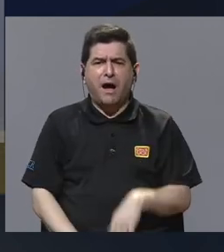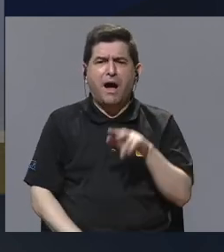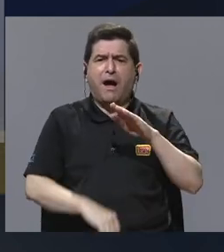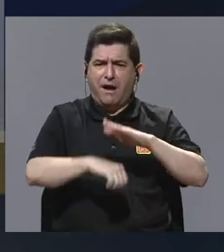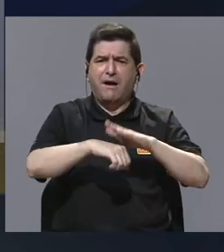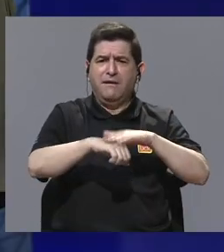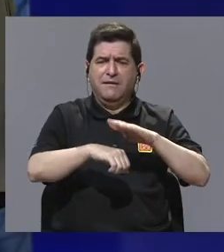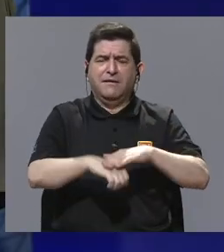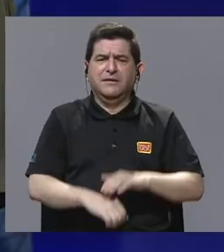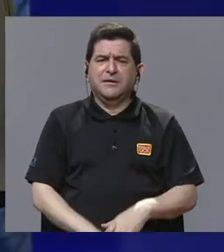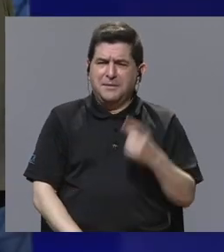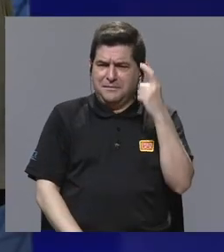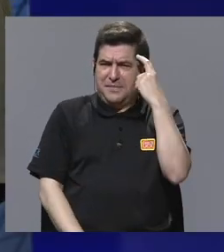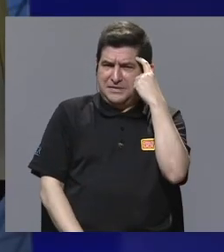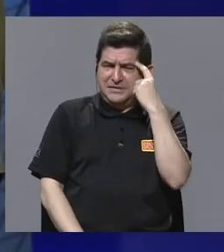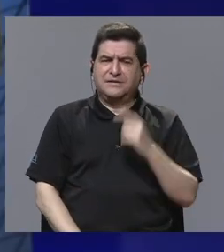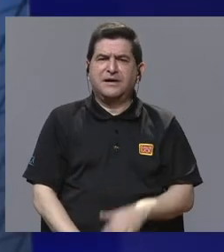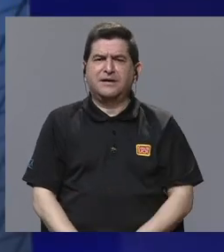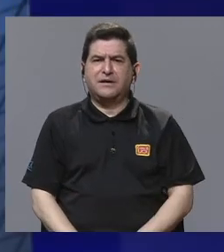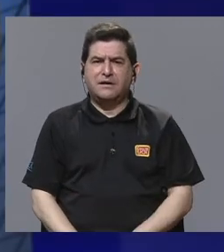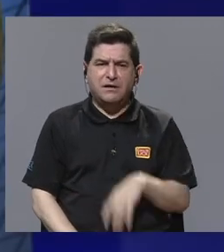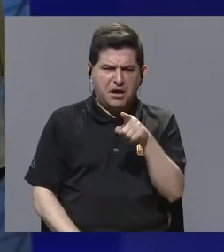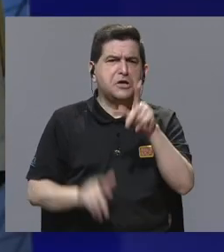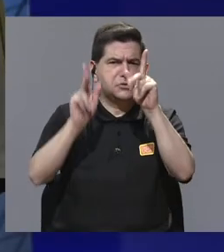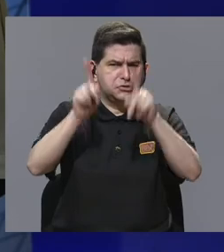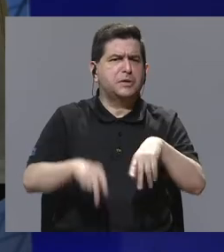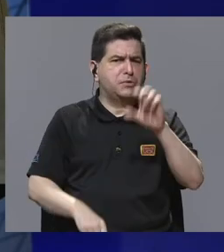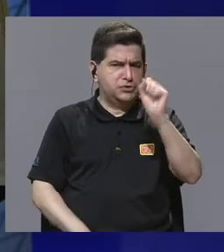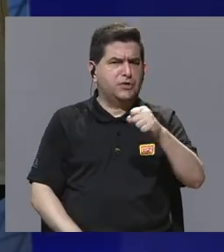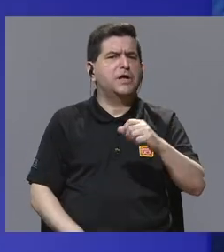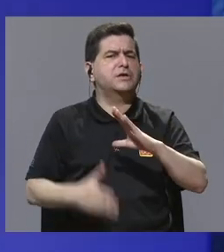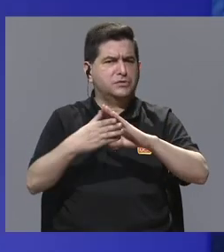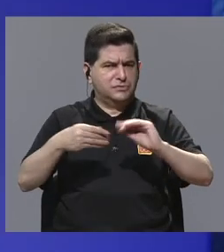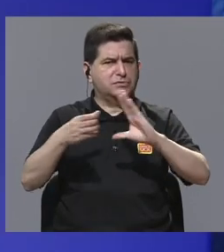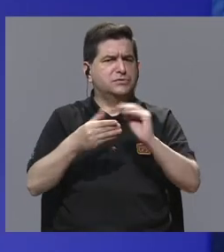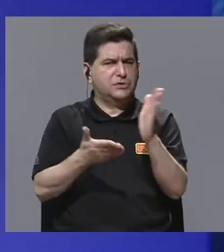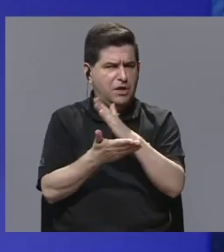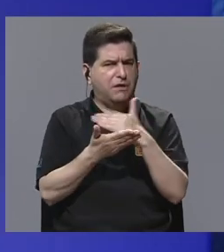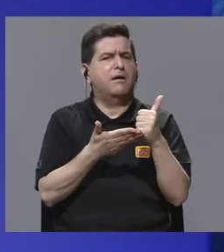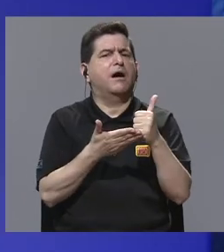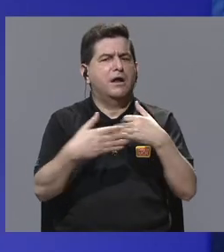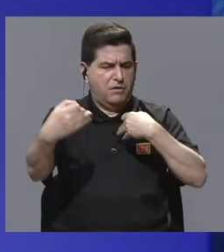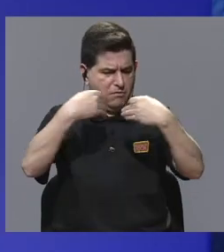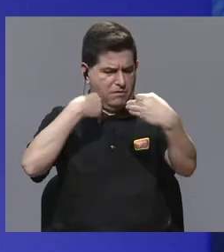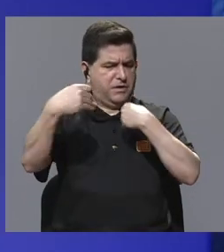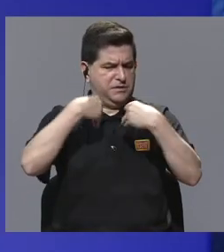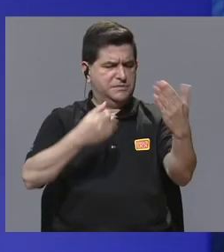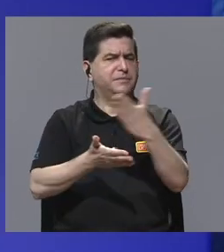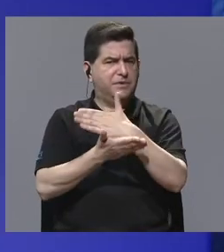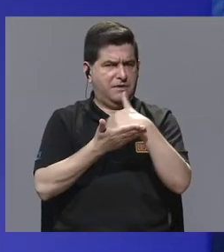le permita a uno pensar como, bueno, tal vez esta persona sí me está contando algo, sí me está explicando algo